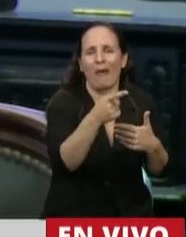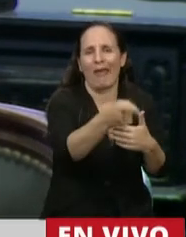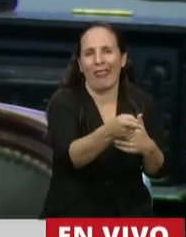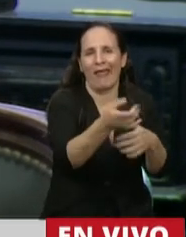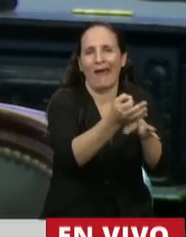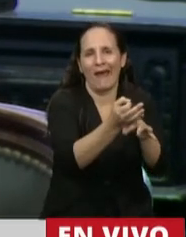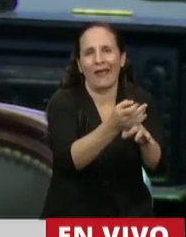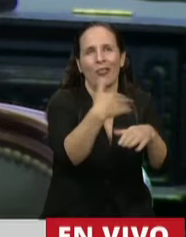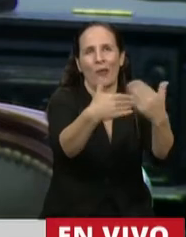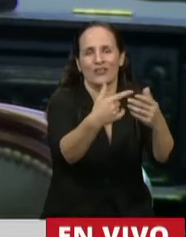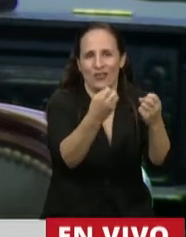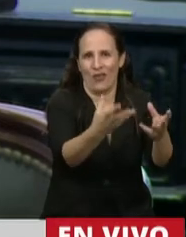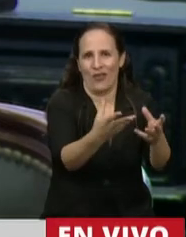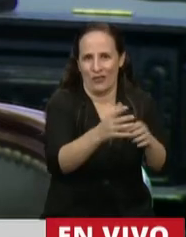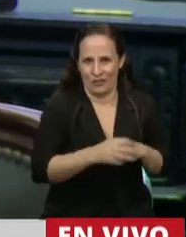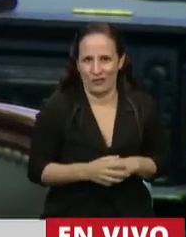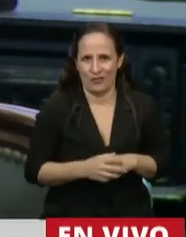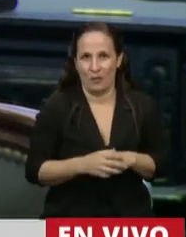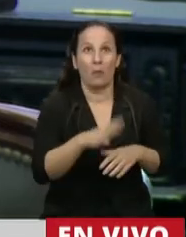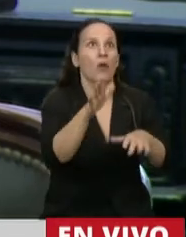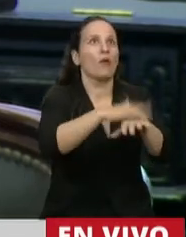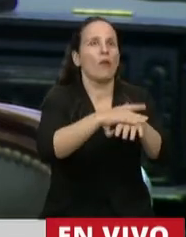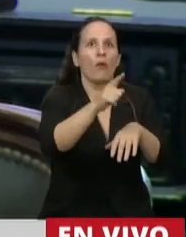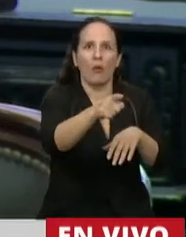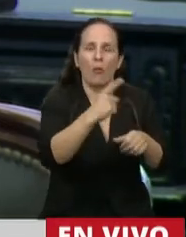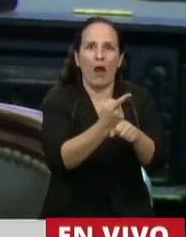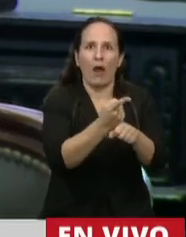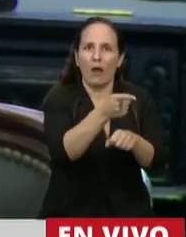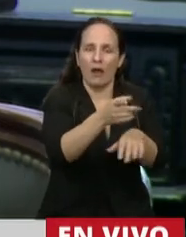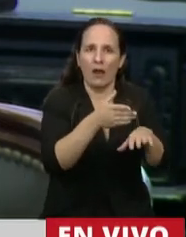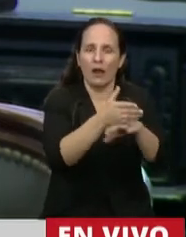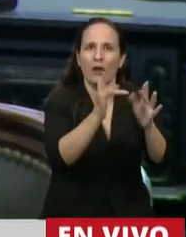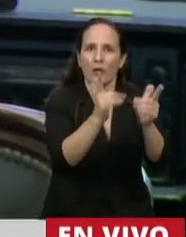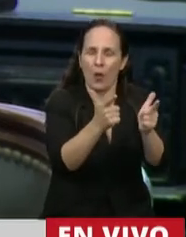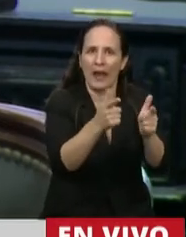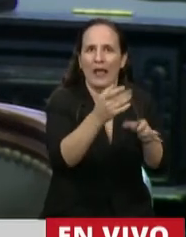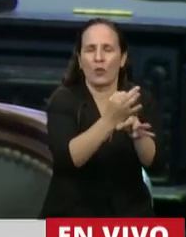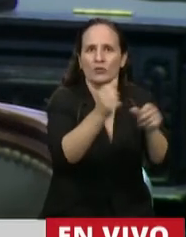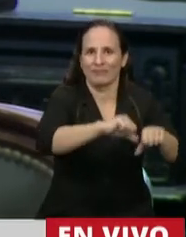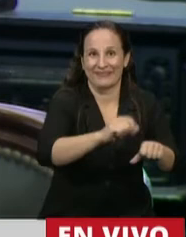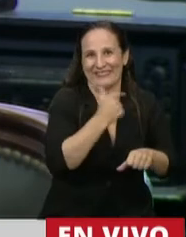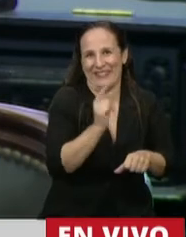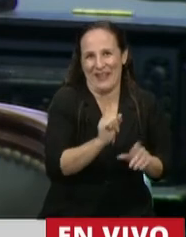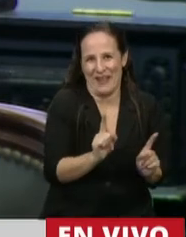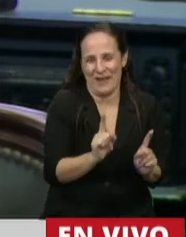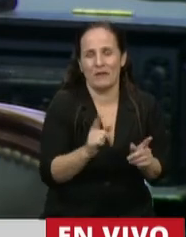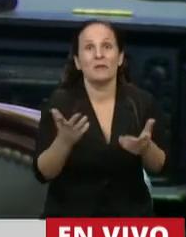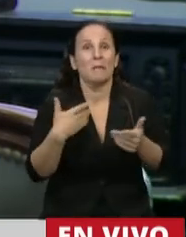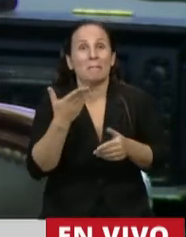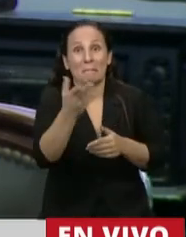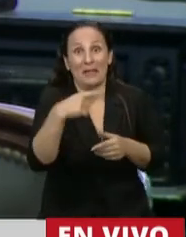una peor educación por no poder tener acceso a la conectividad. Nada, pedirles el compromiso a todos de eso